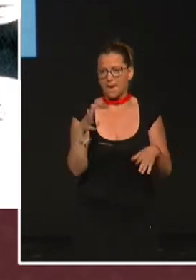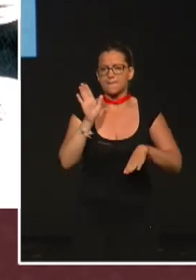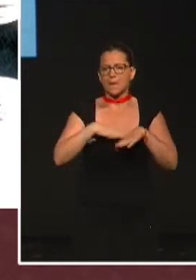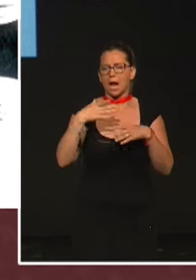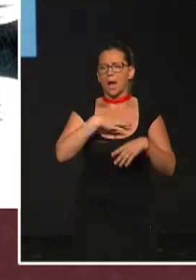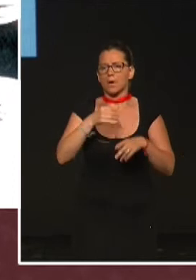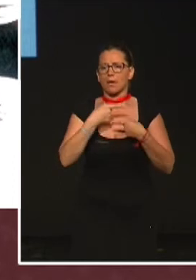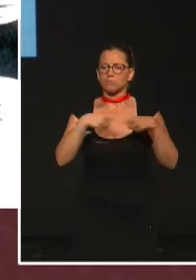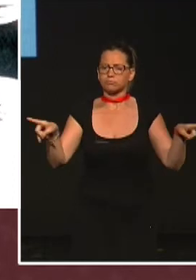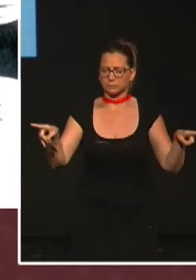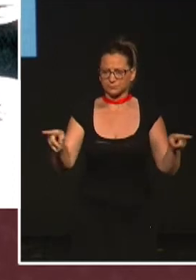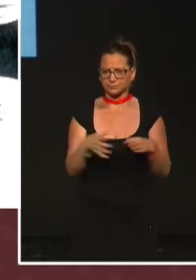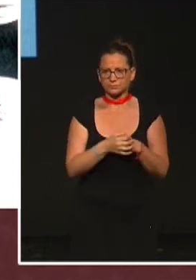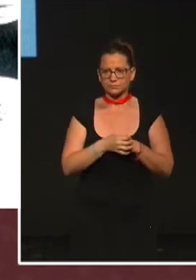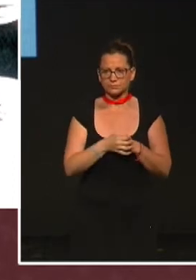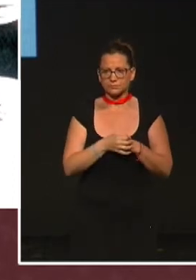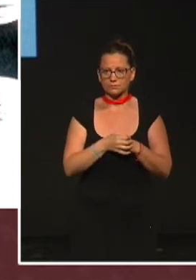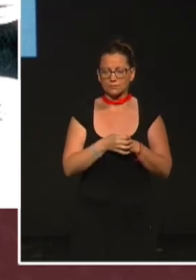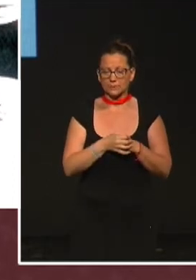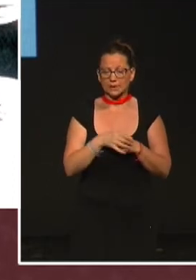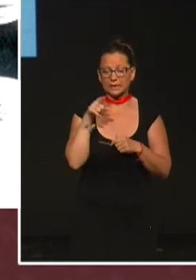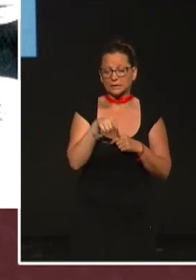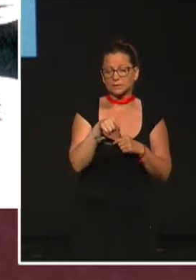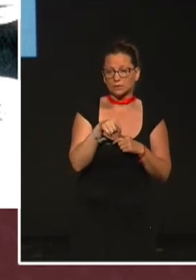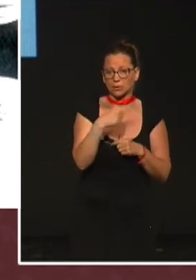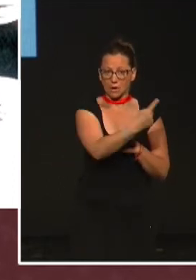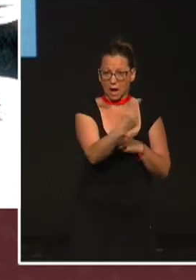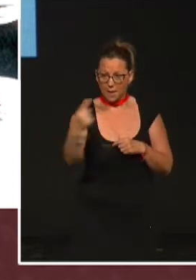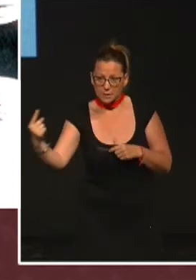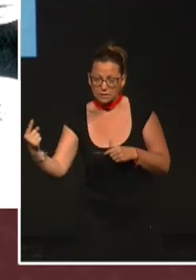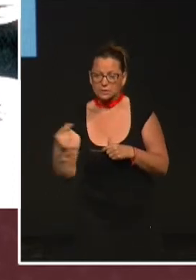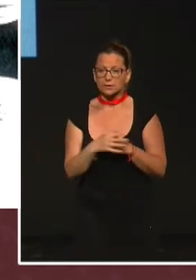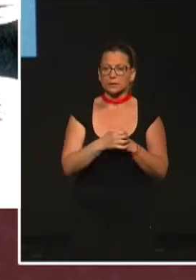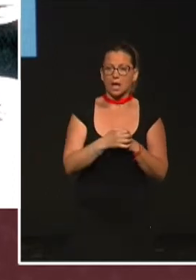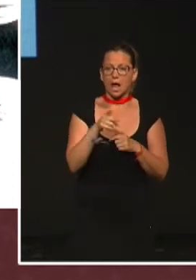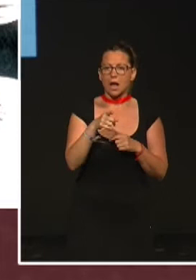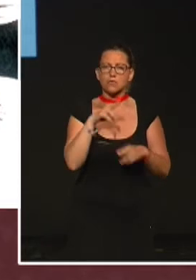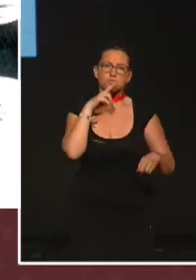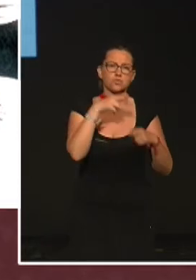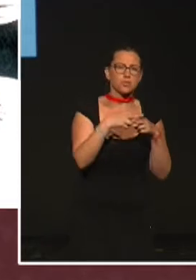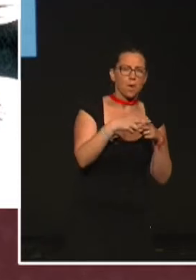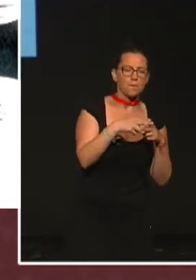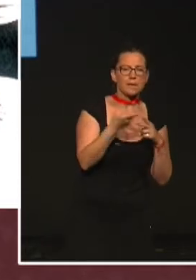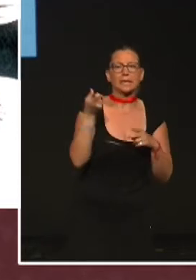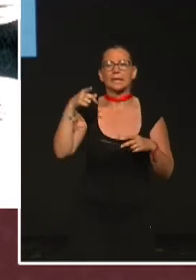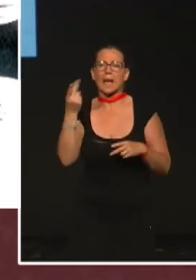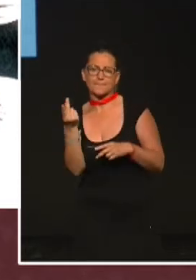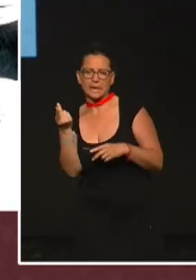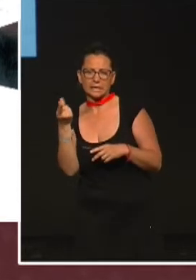del resto de palabras. Y esto hace que cada individuo, cada organismo, tenga una especie de nombre y apellido único,